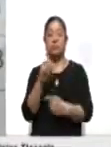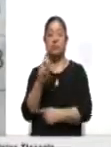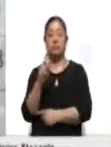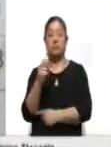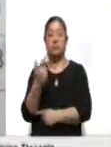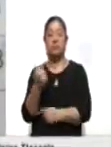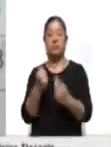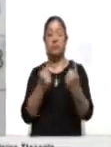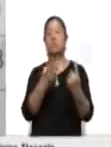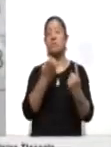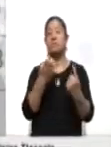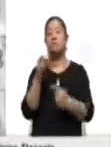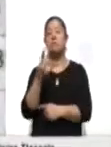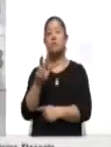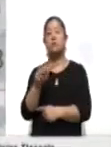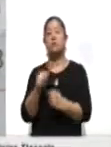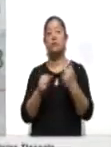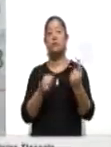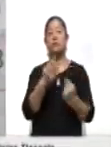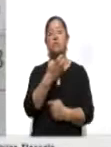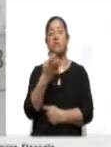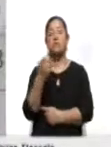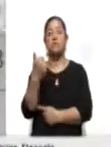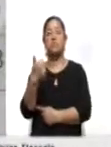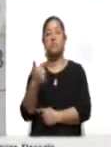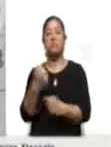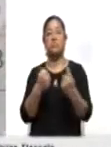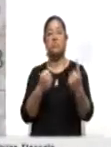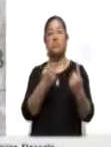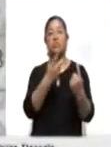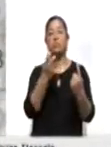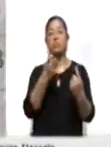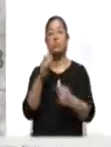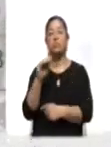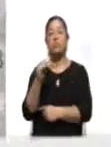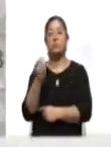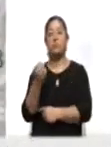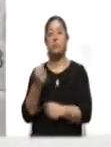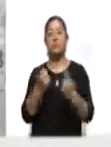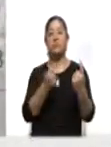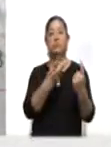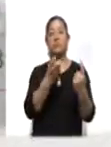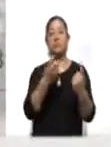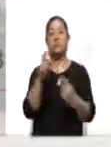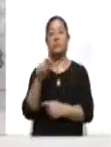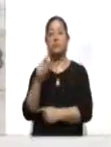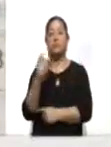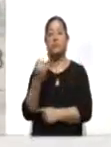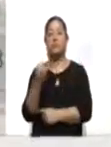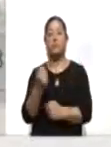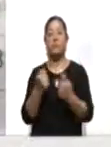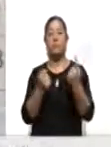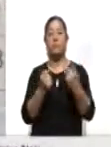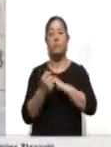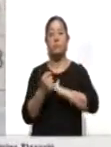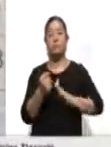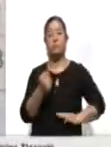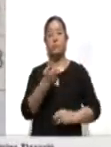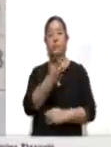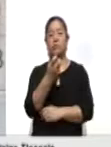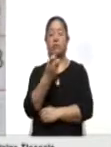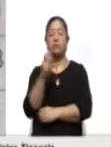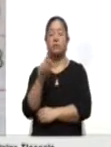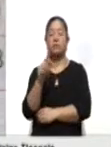318, Santa Cruz Tlaxcala 306, Zompantepec 299, Teolocholco 279,